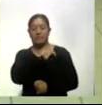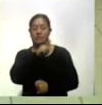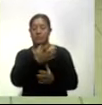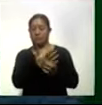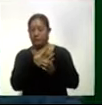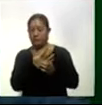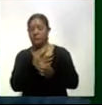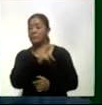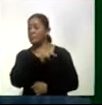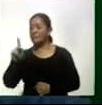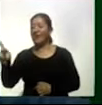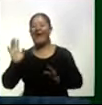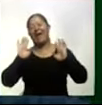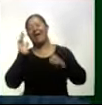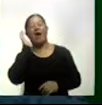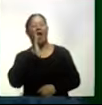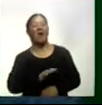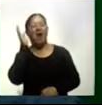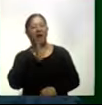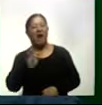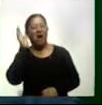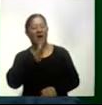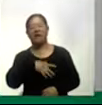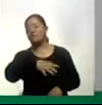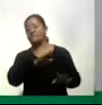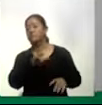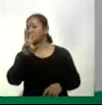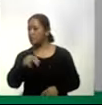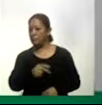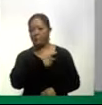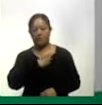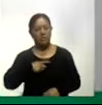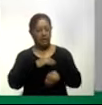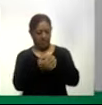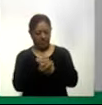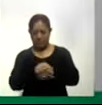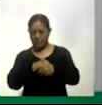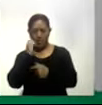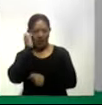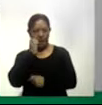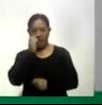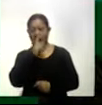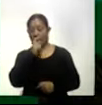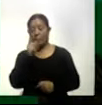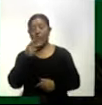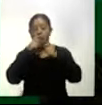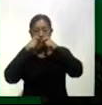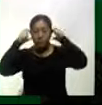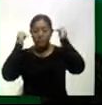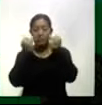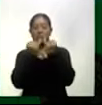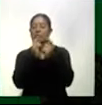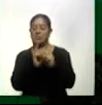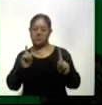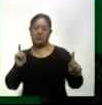a no relajar las medidas preventivas e higiénicas como lo son el lavado frecuente de manos el uso de cubrebocas y la sana distancia